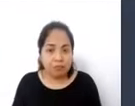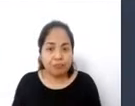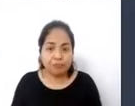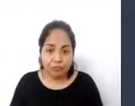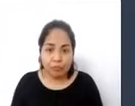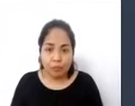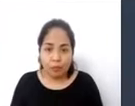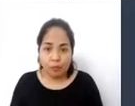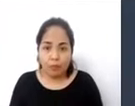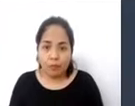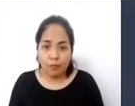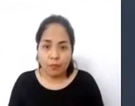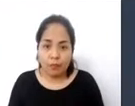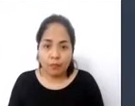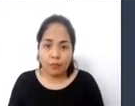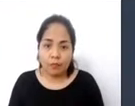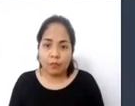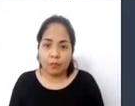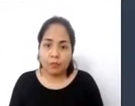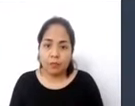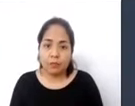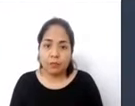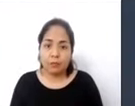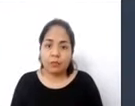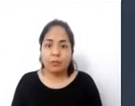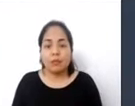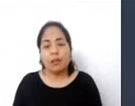tal vez cortando uno de estos días.